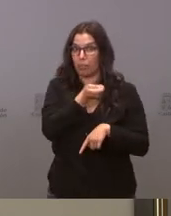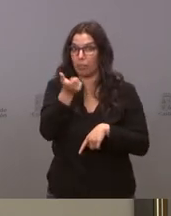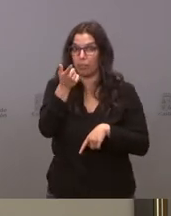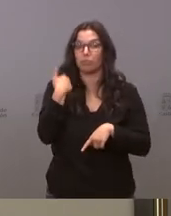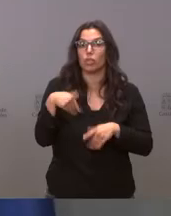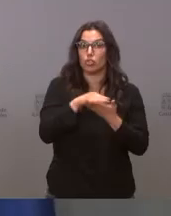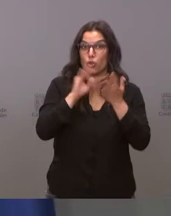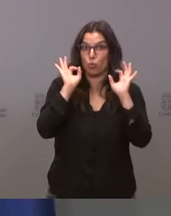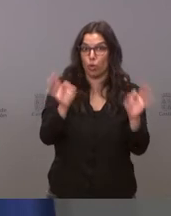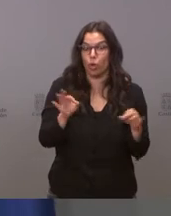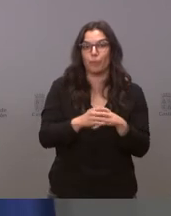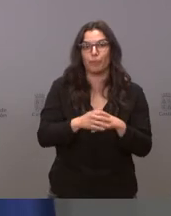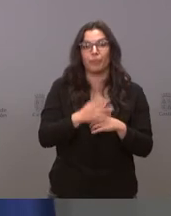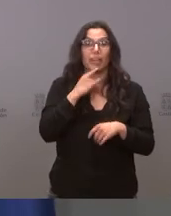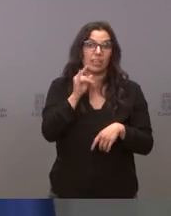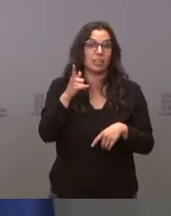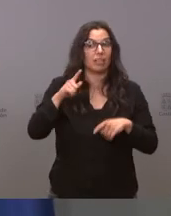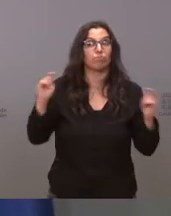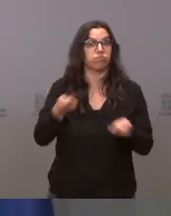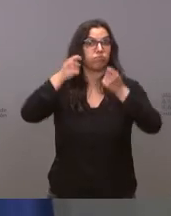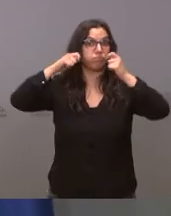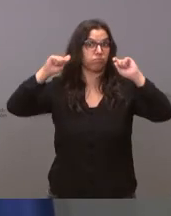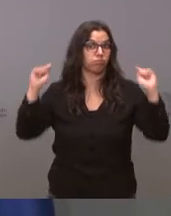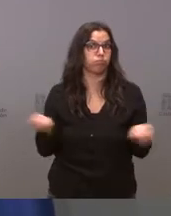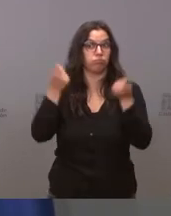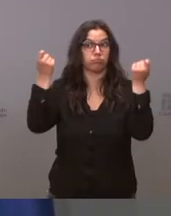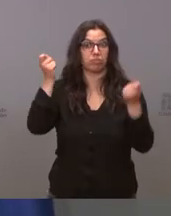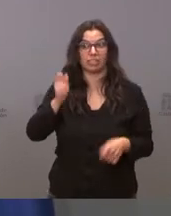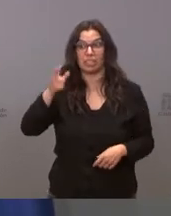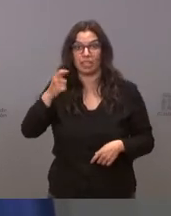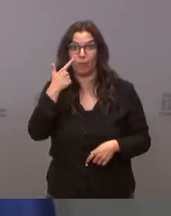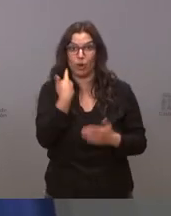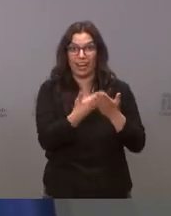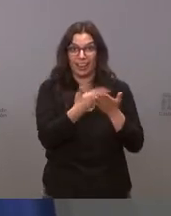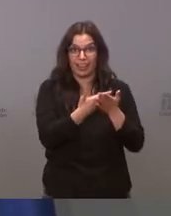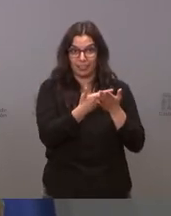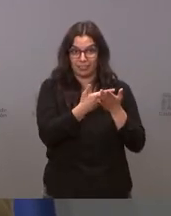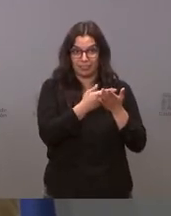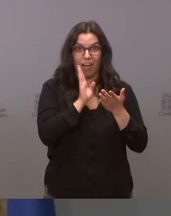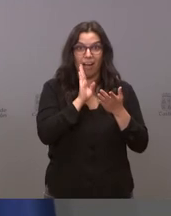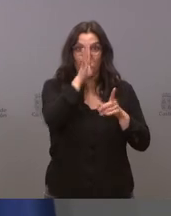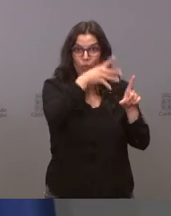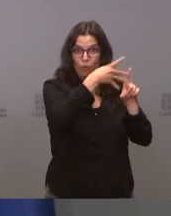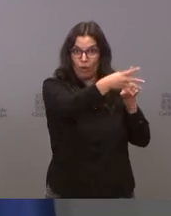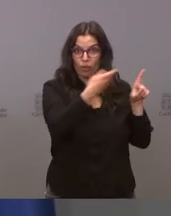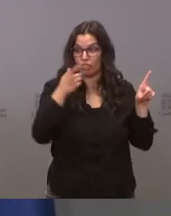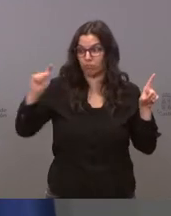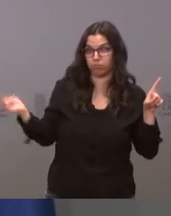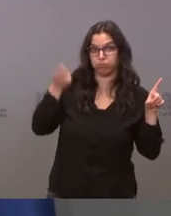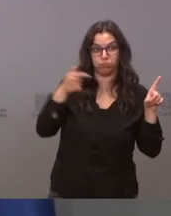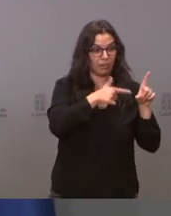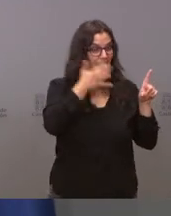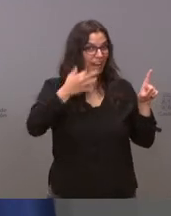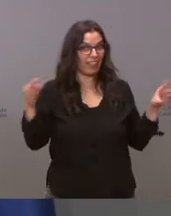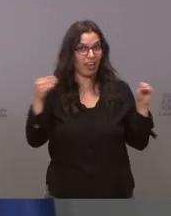sí es que los anuncios son reiterados y las cifras las que hemos puesto si los anuncios se corresponden con la realidad